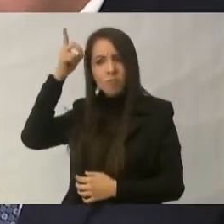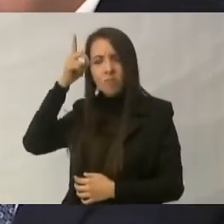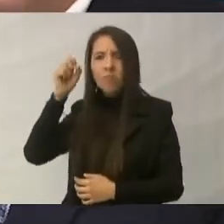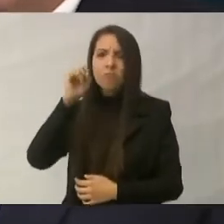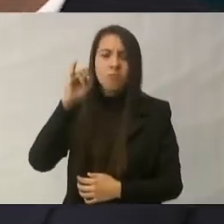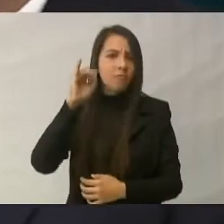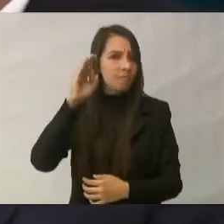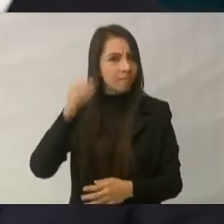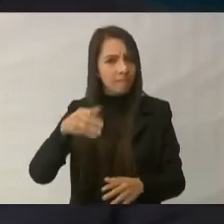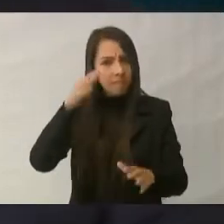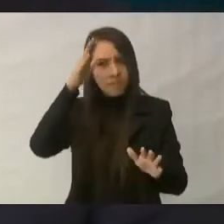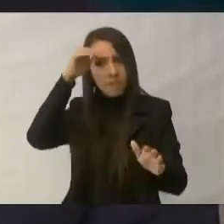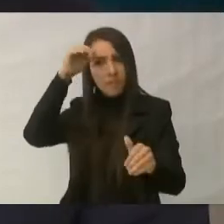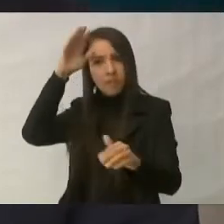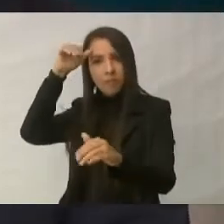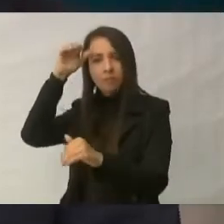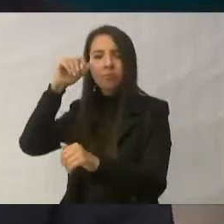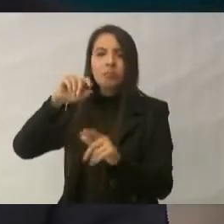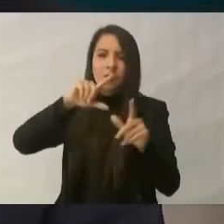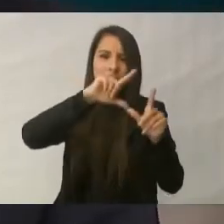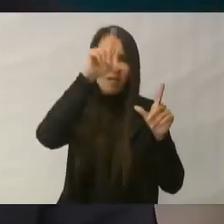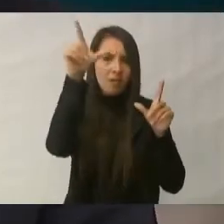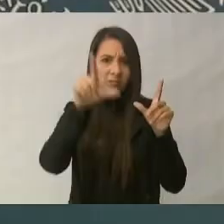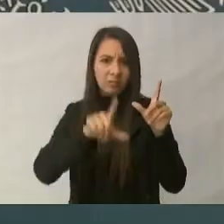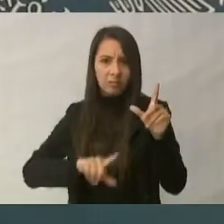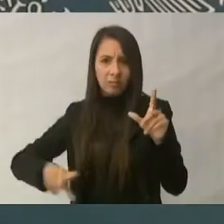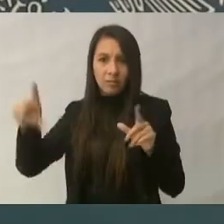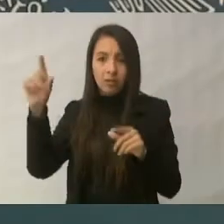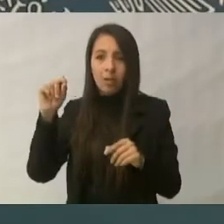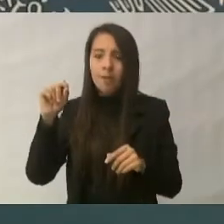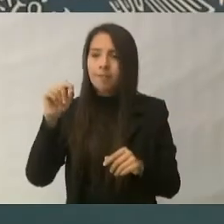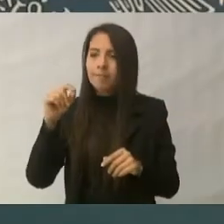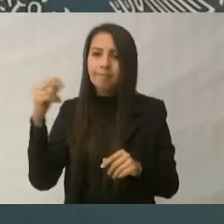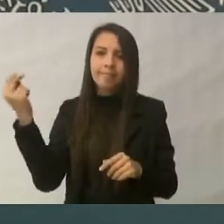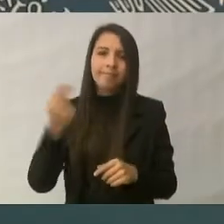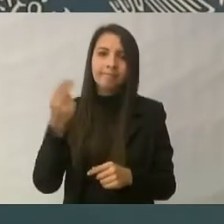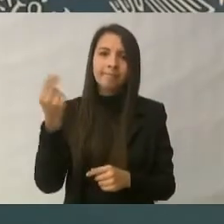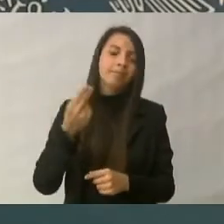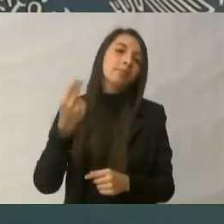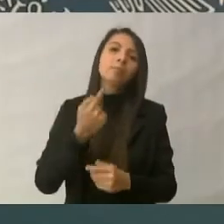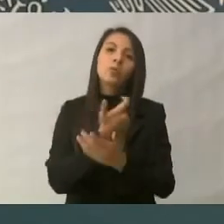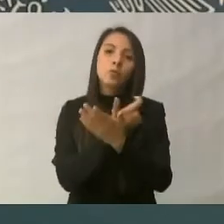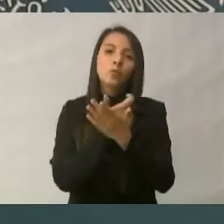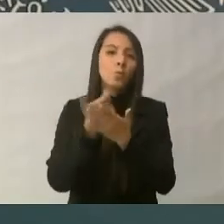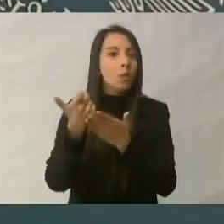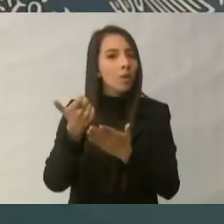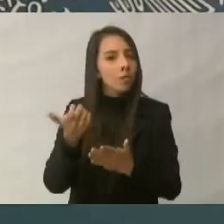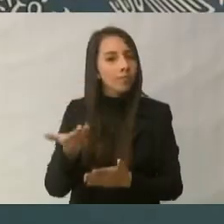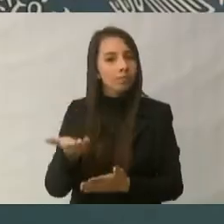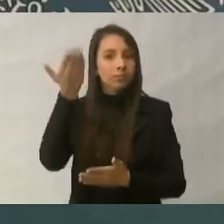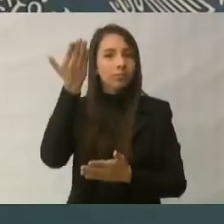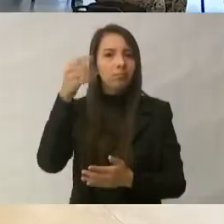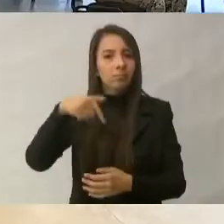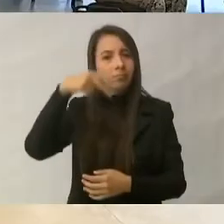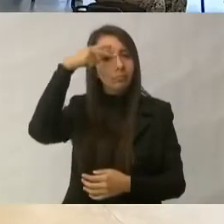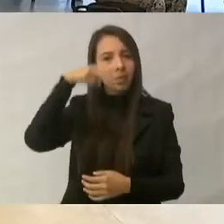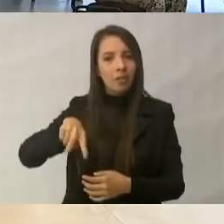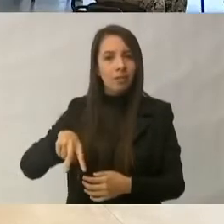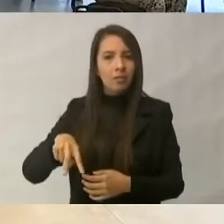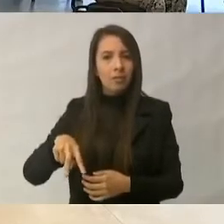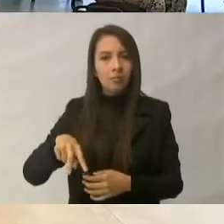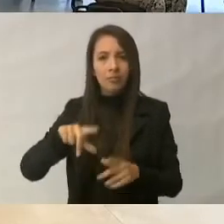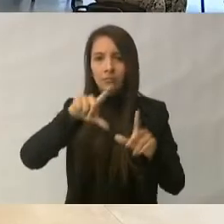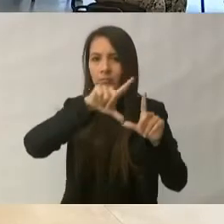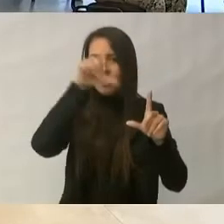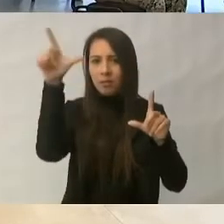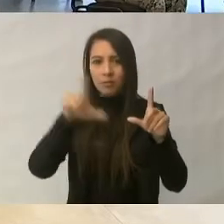este caso por los empresarios de todo el país, de que debían de aumentar los salarios en México. A nivel